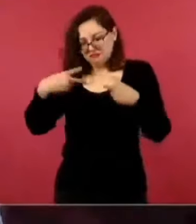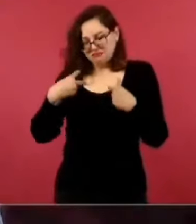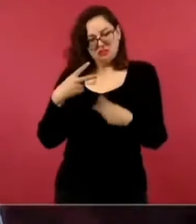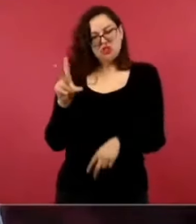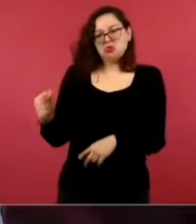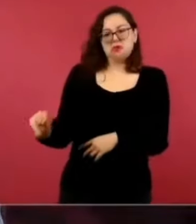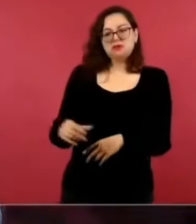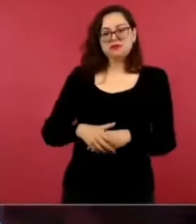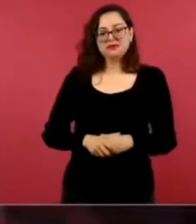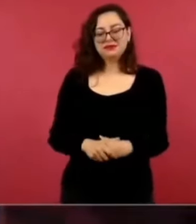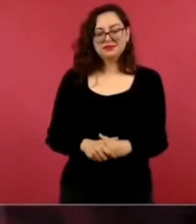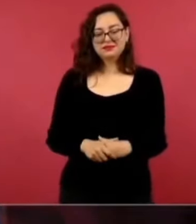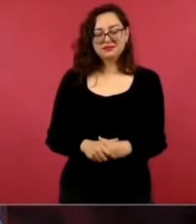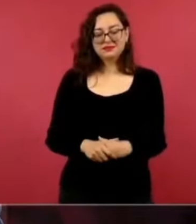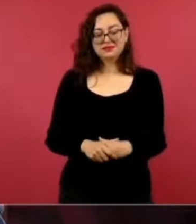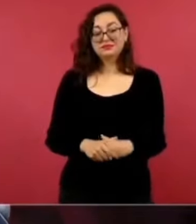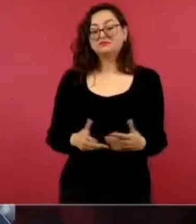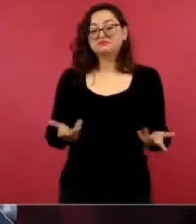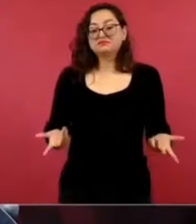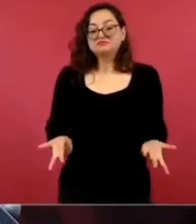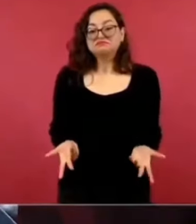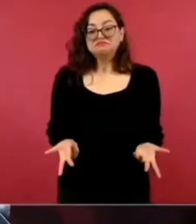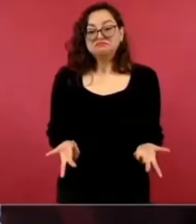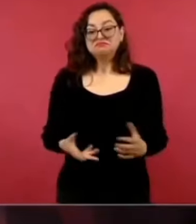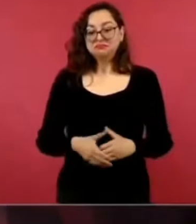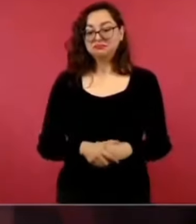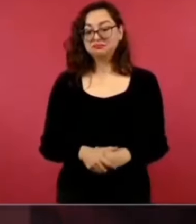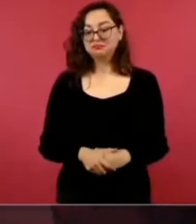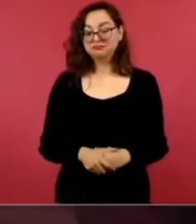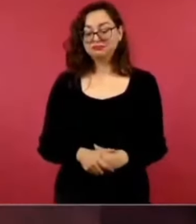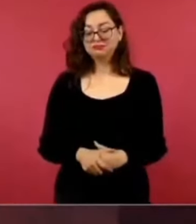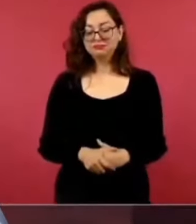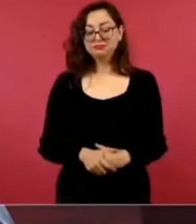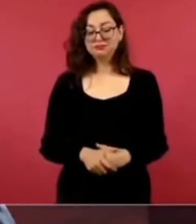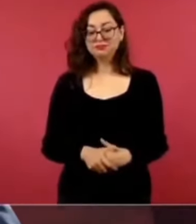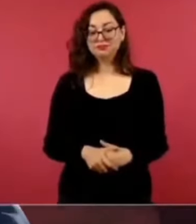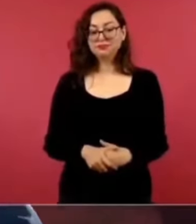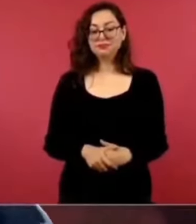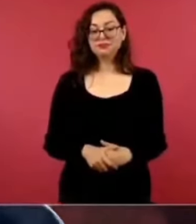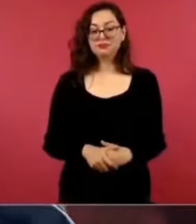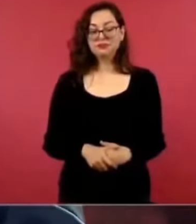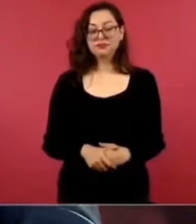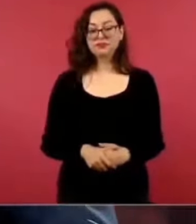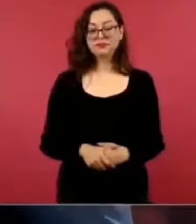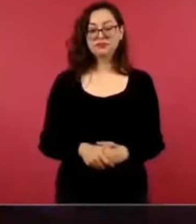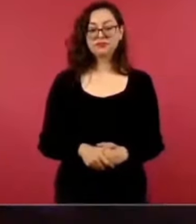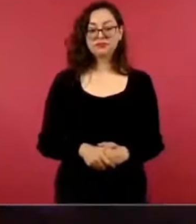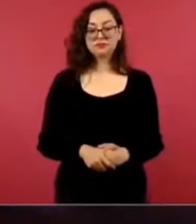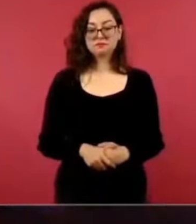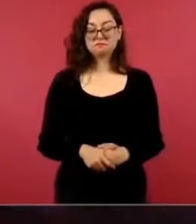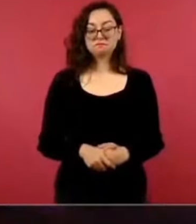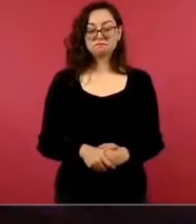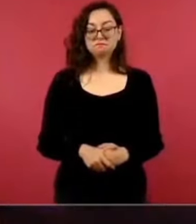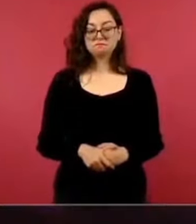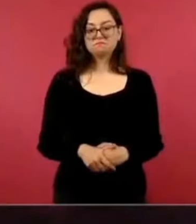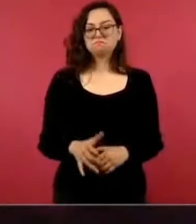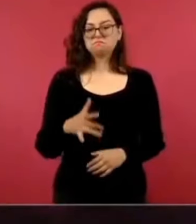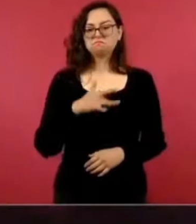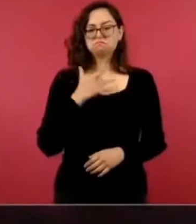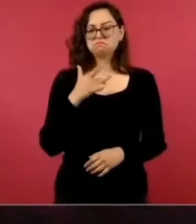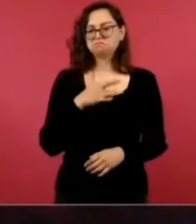Por eso lo mejor es no